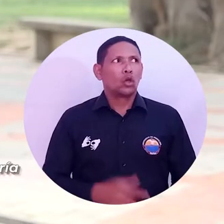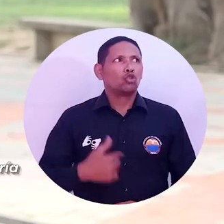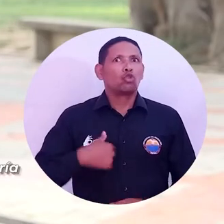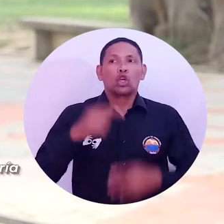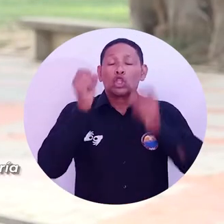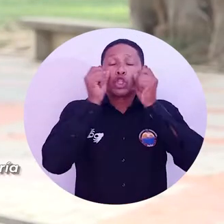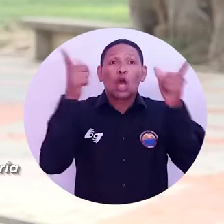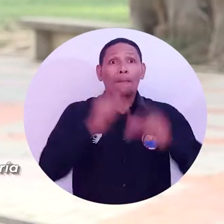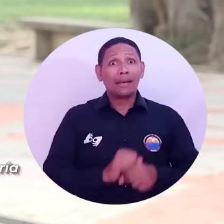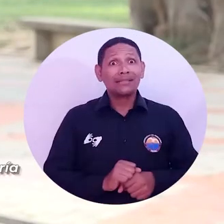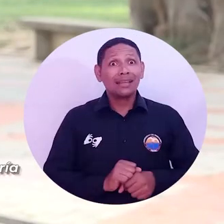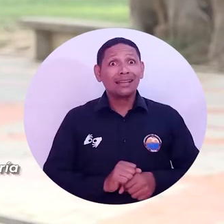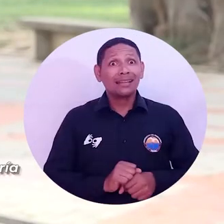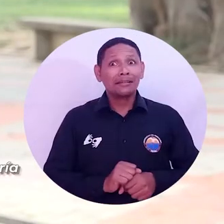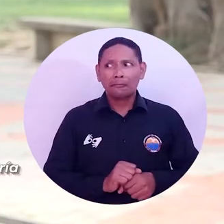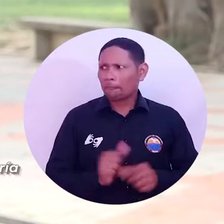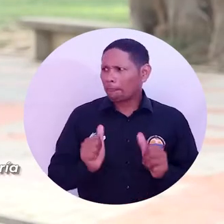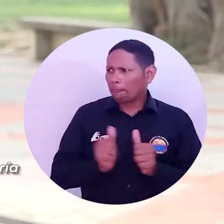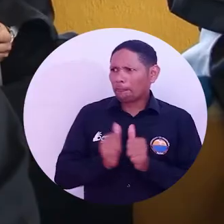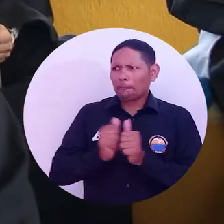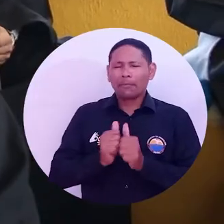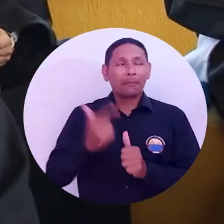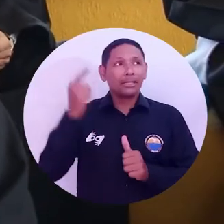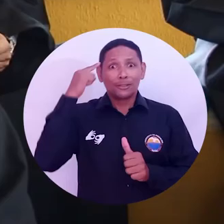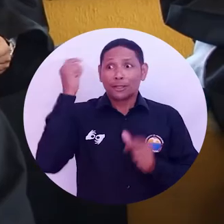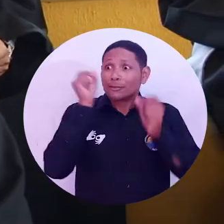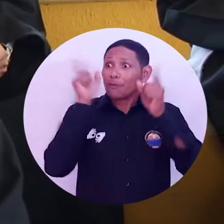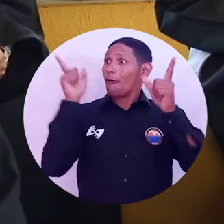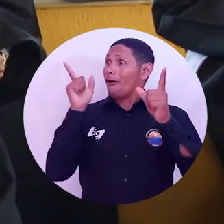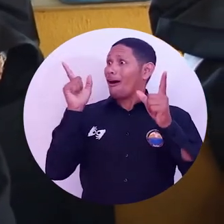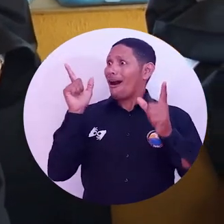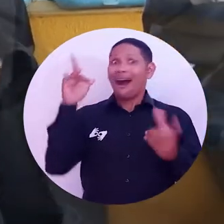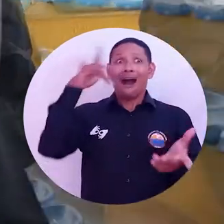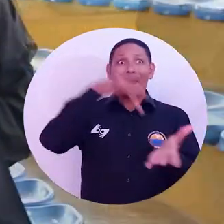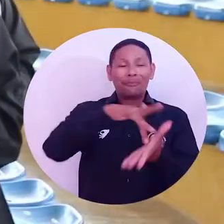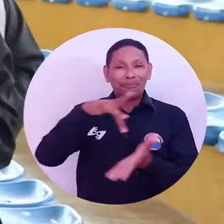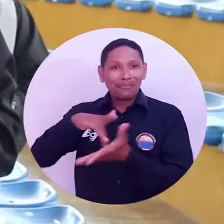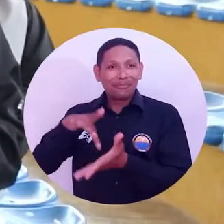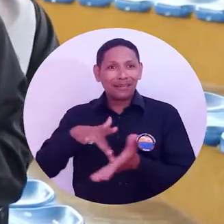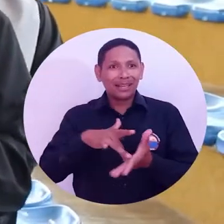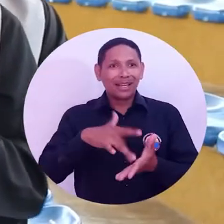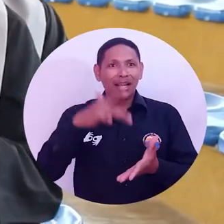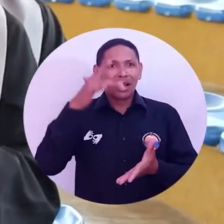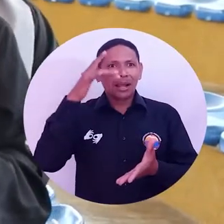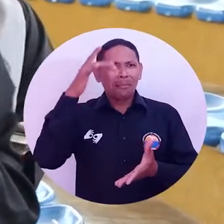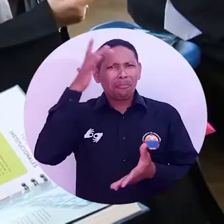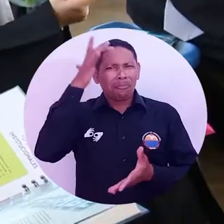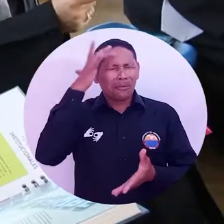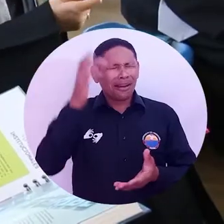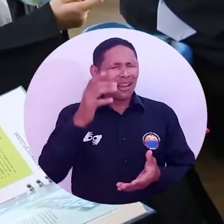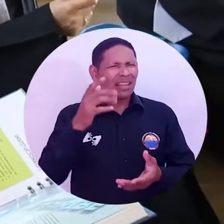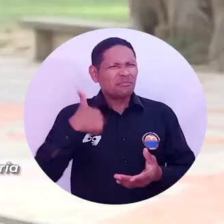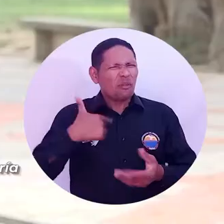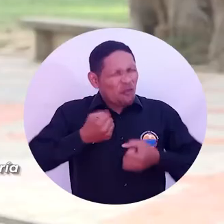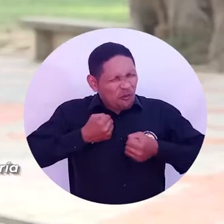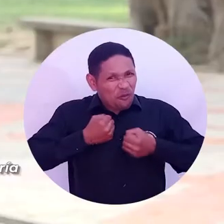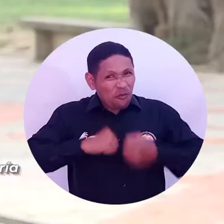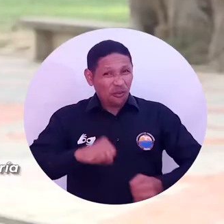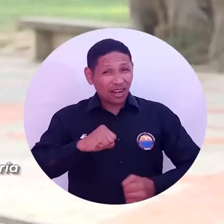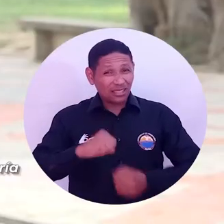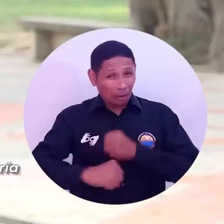esperábamos, creo que ninguno de los compañeros. Es bastante importante, significativo, porque es como la representación, el